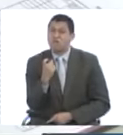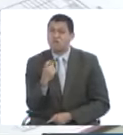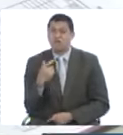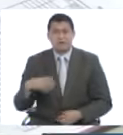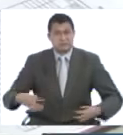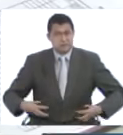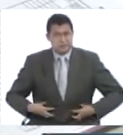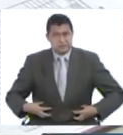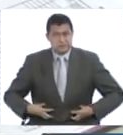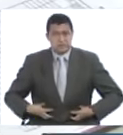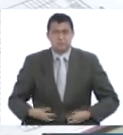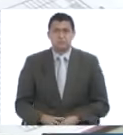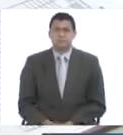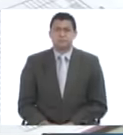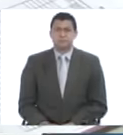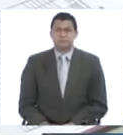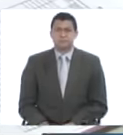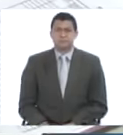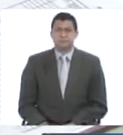renal.